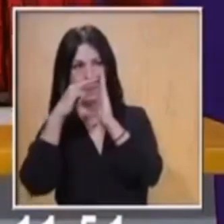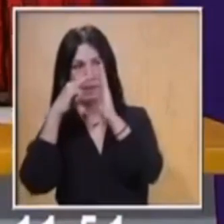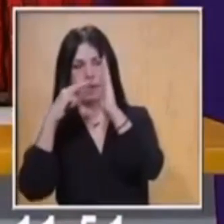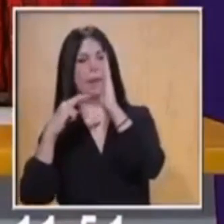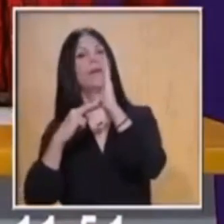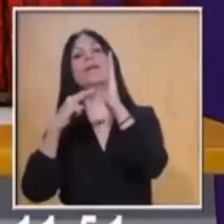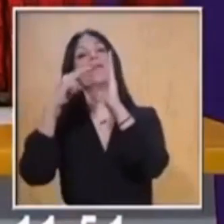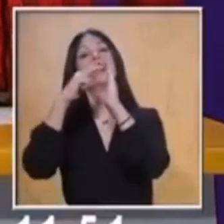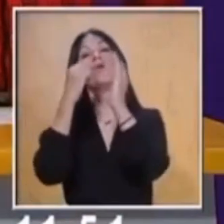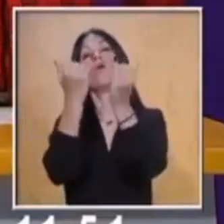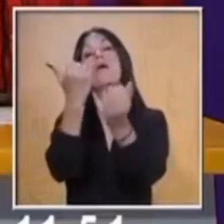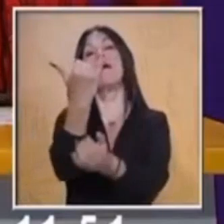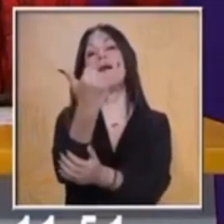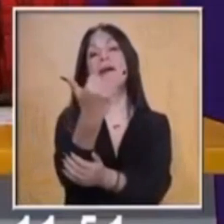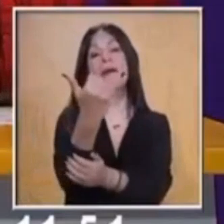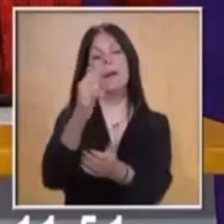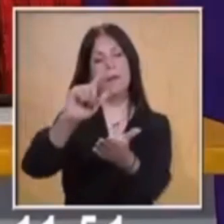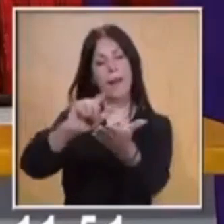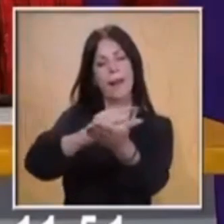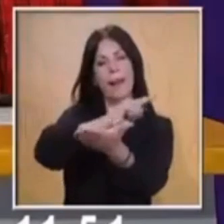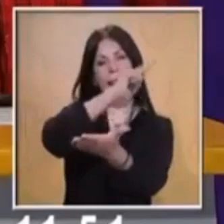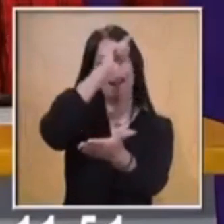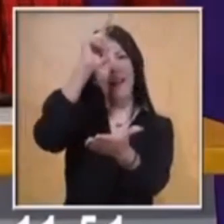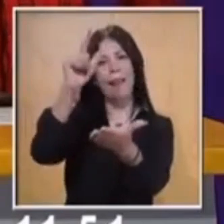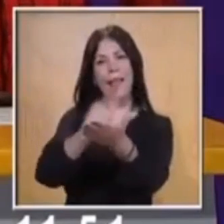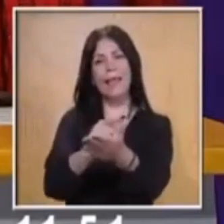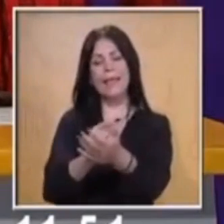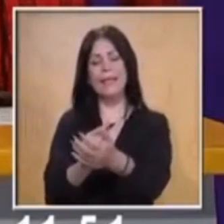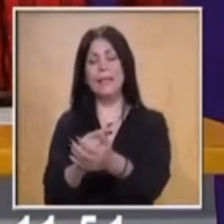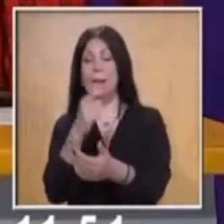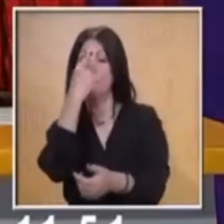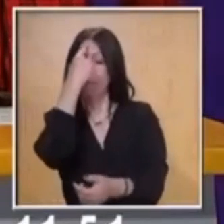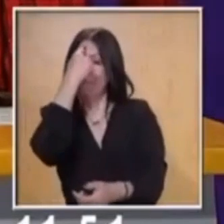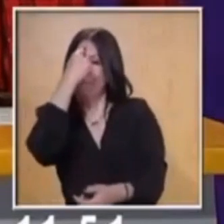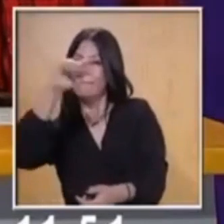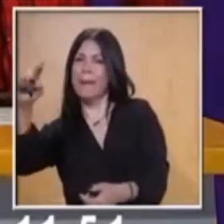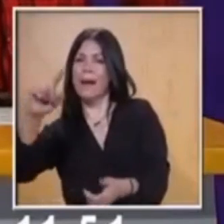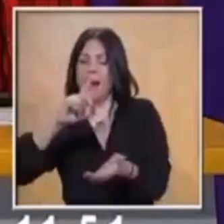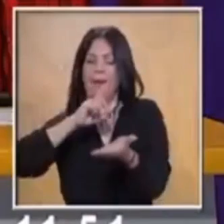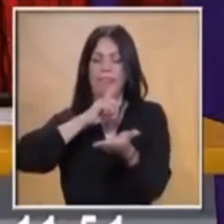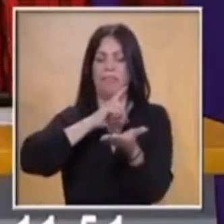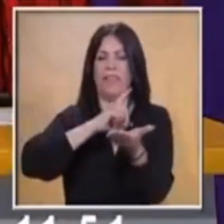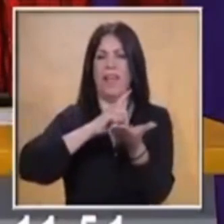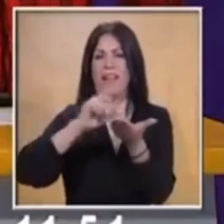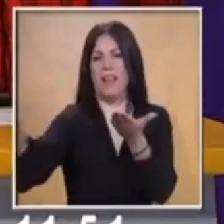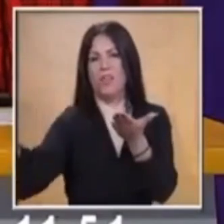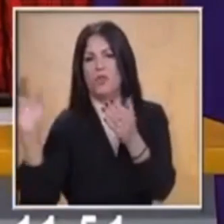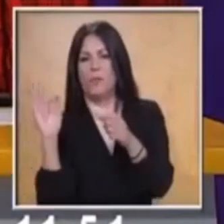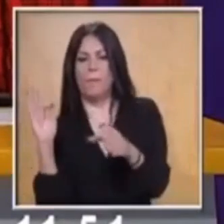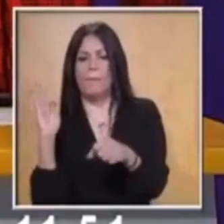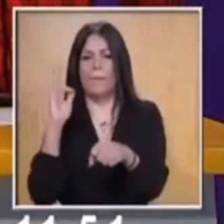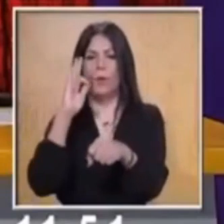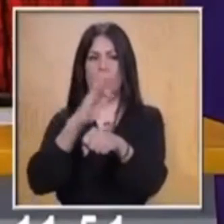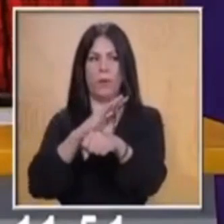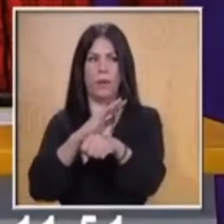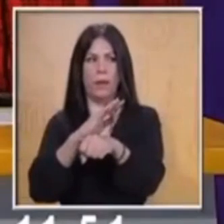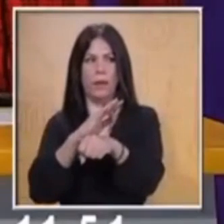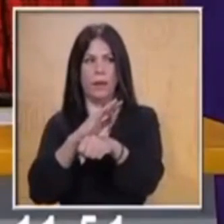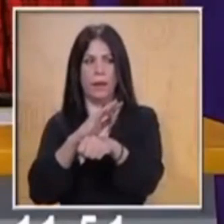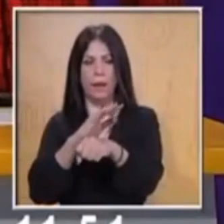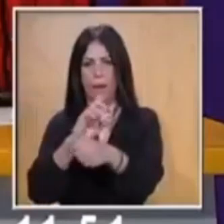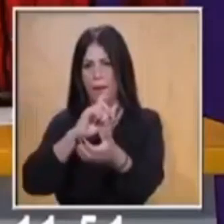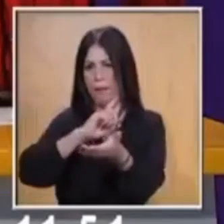las leyes en la protección de tus derechos. Estos derechos, así como son los beneficios de la